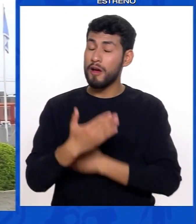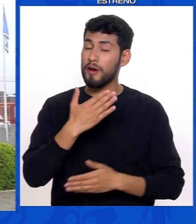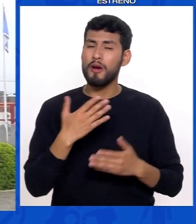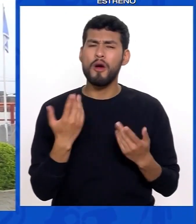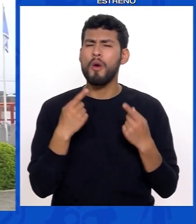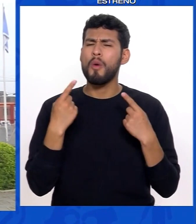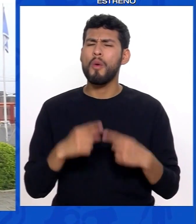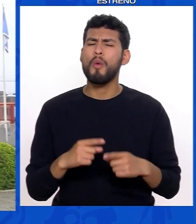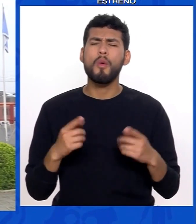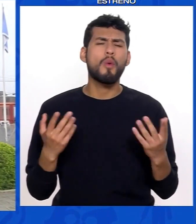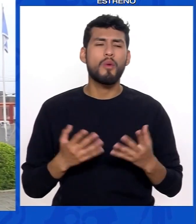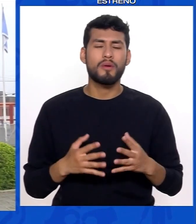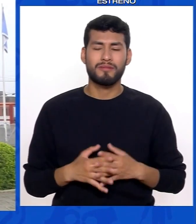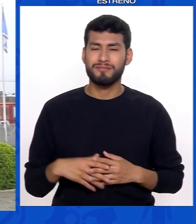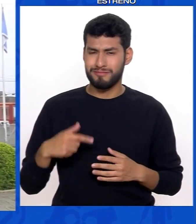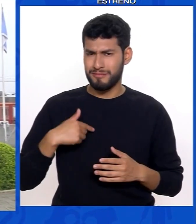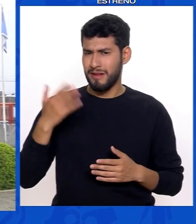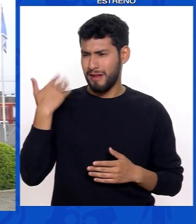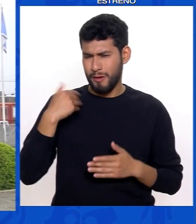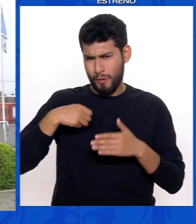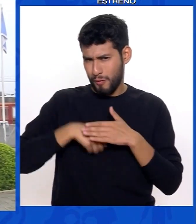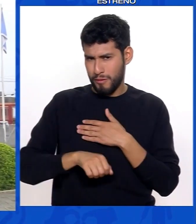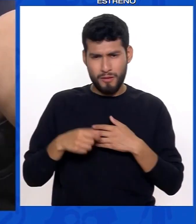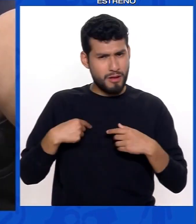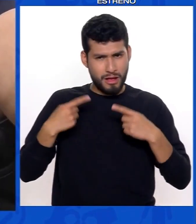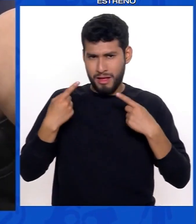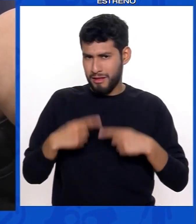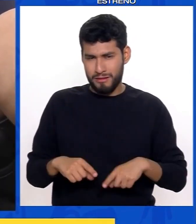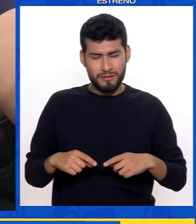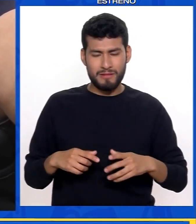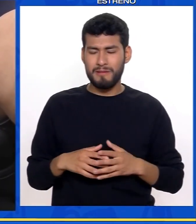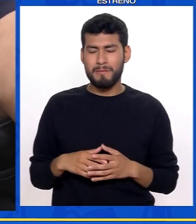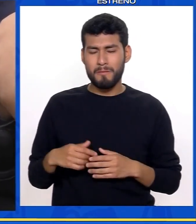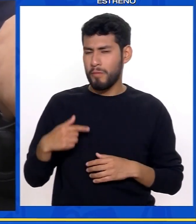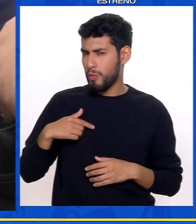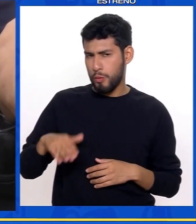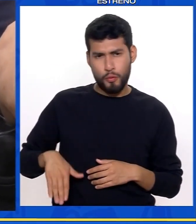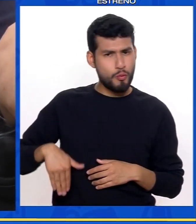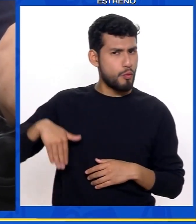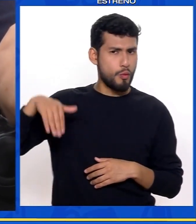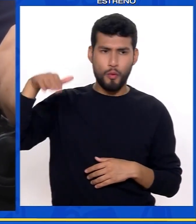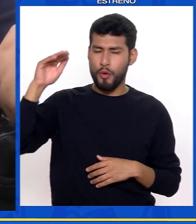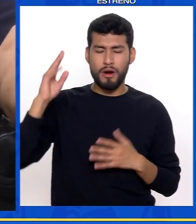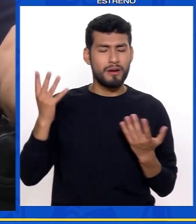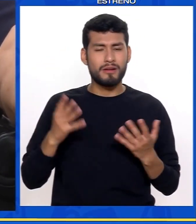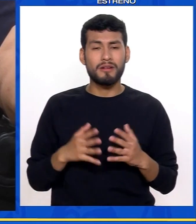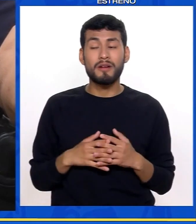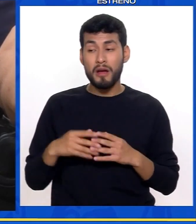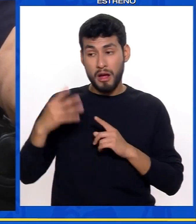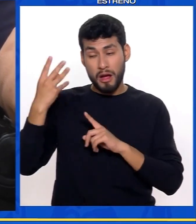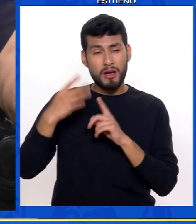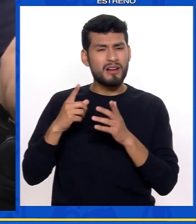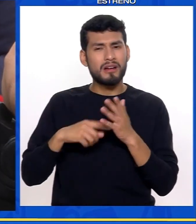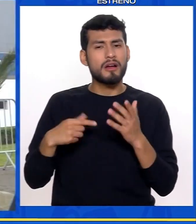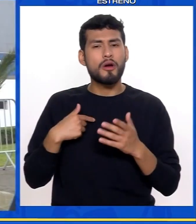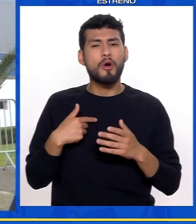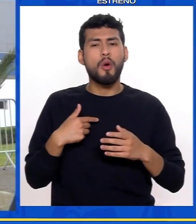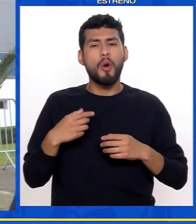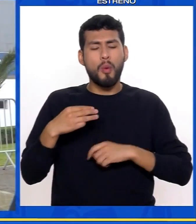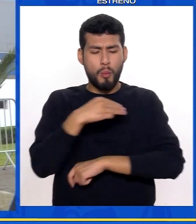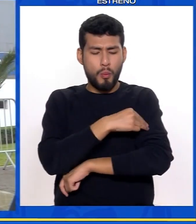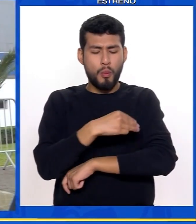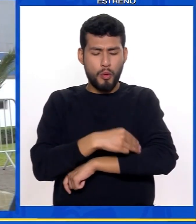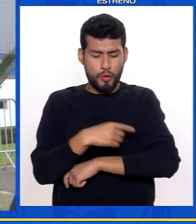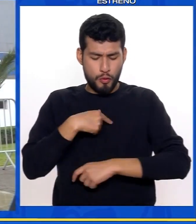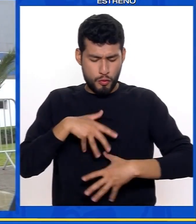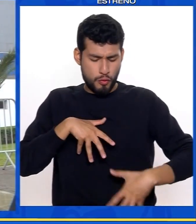discapacidad se originó desde el nacimiento. Es genética y el diagnóstico es atrofia